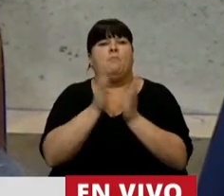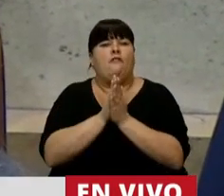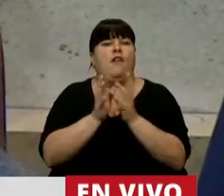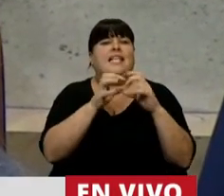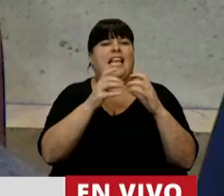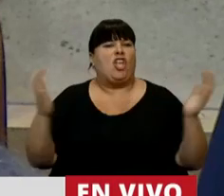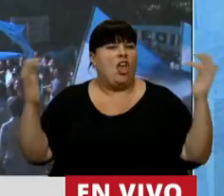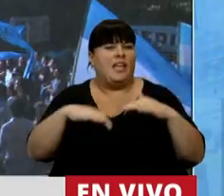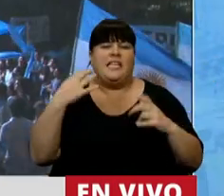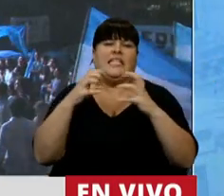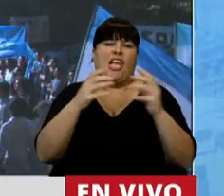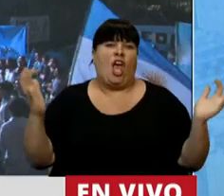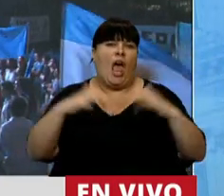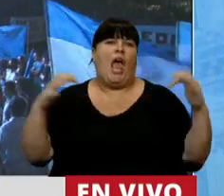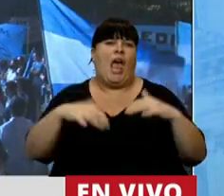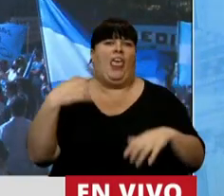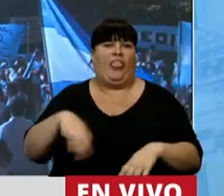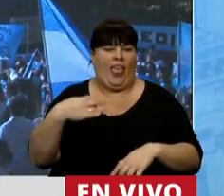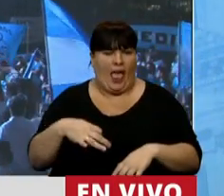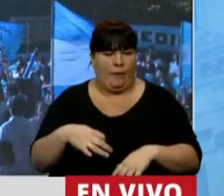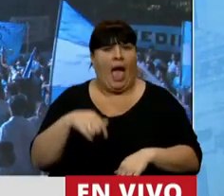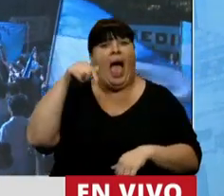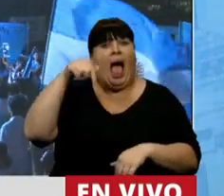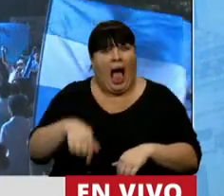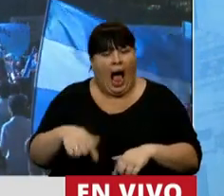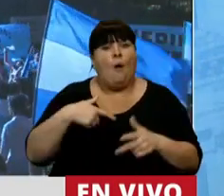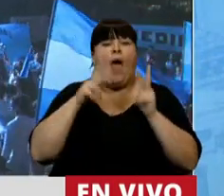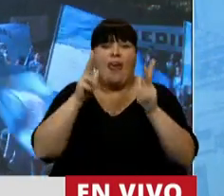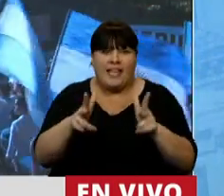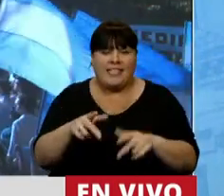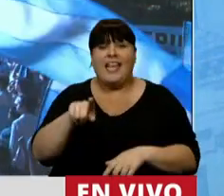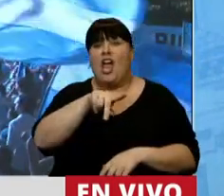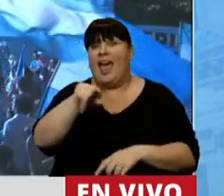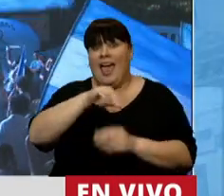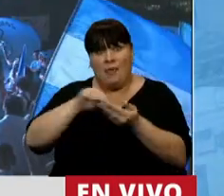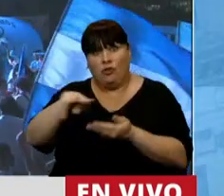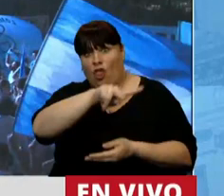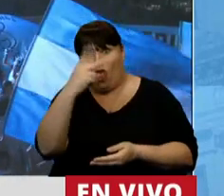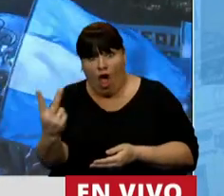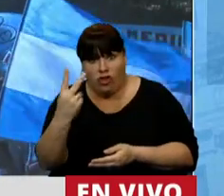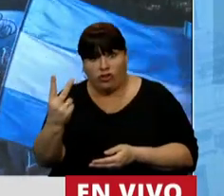sesiones presenciales, las sesiones presenciales. Y la verdad que tengo que decir que dos de esos diputados